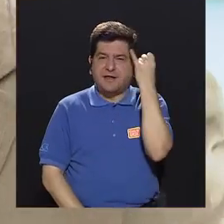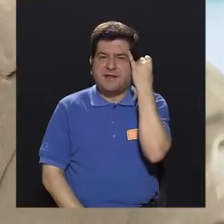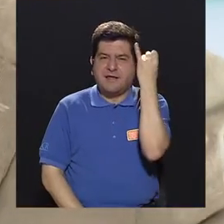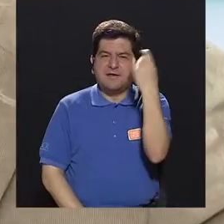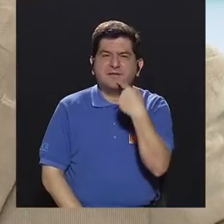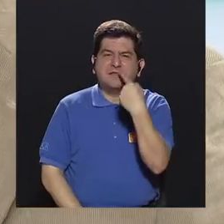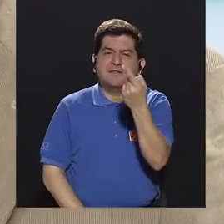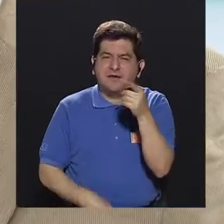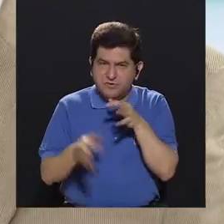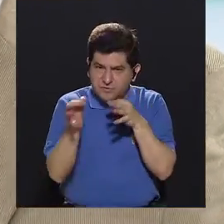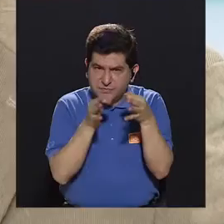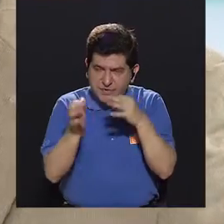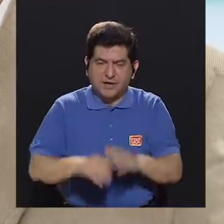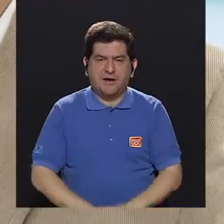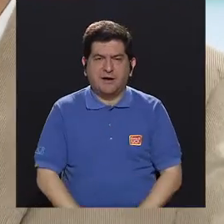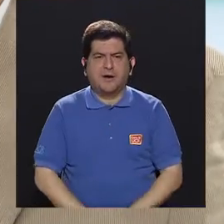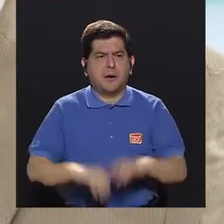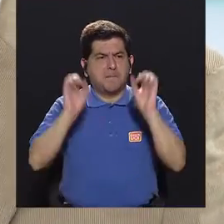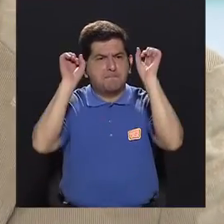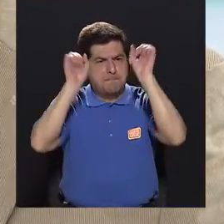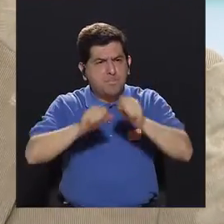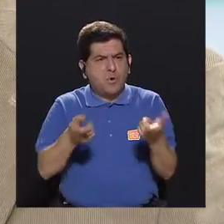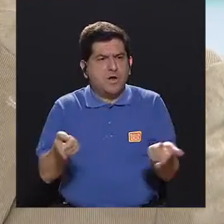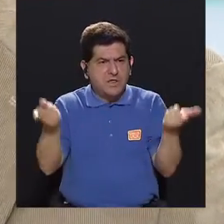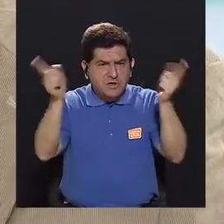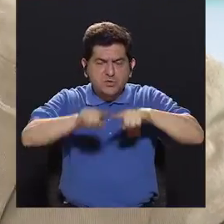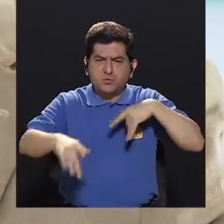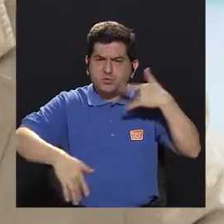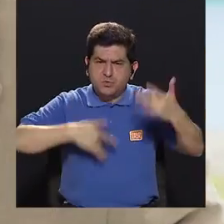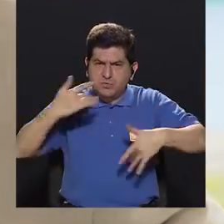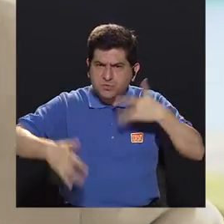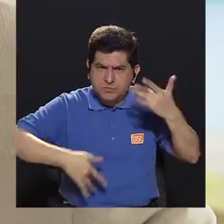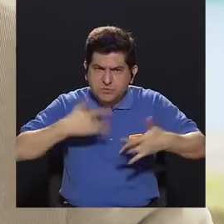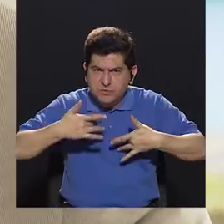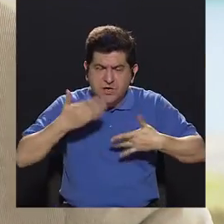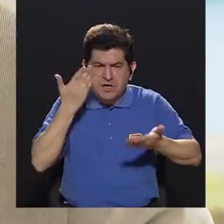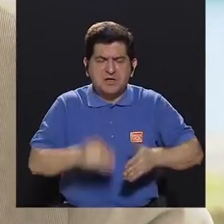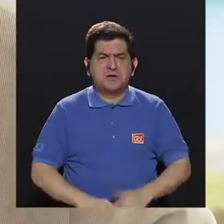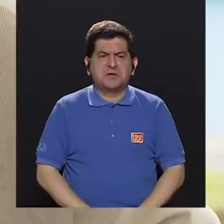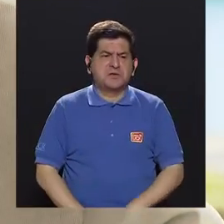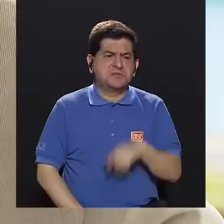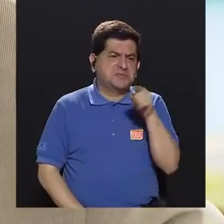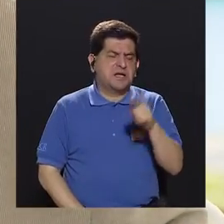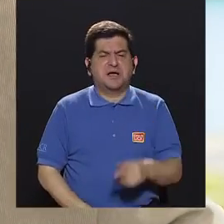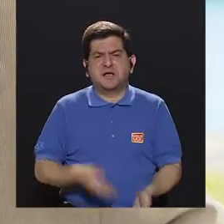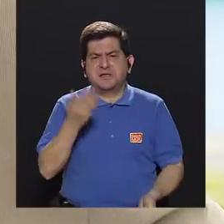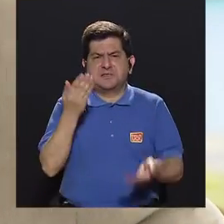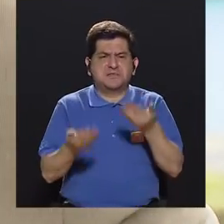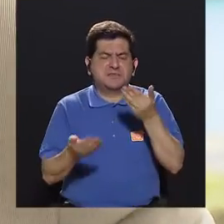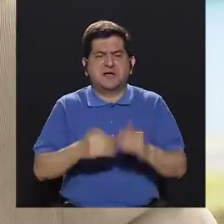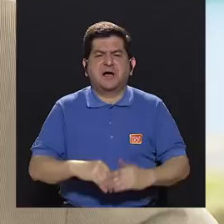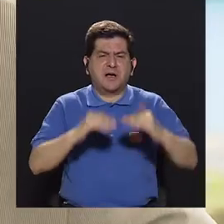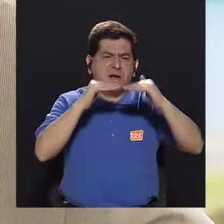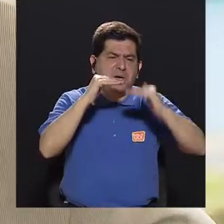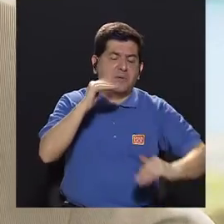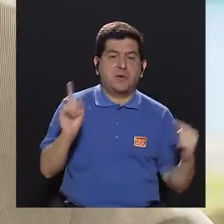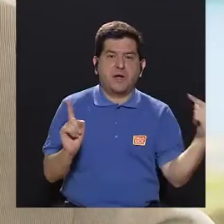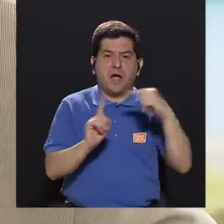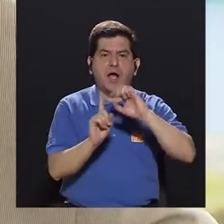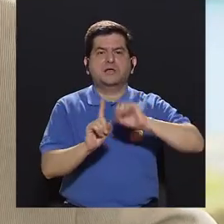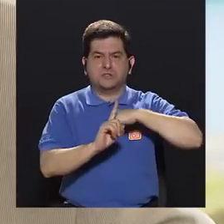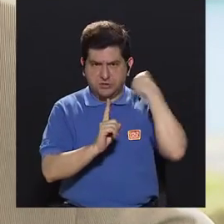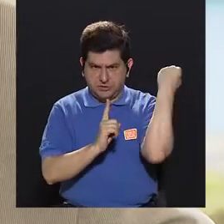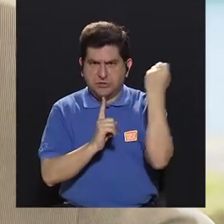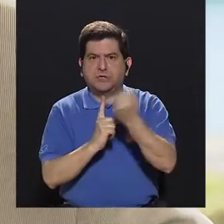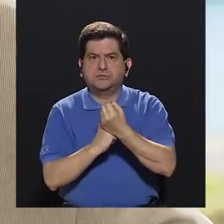concepción que usted nos explica, podrían suceder síntomas desde muy vagales, como dice uno, hasta condiciones